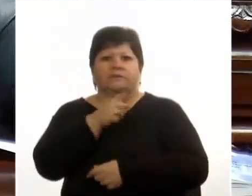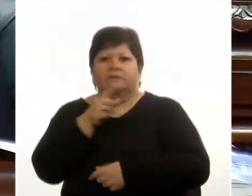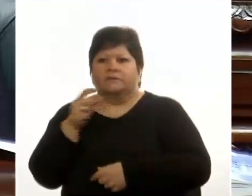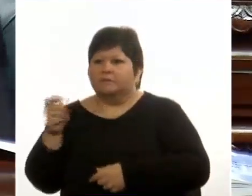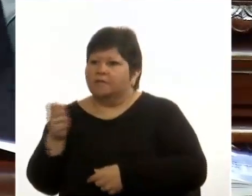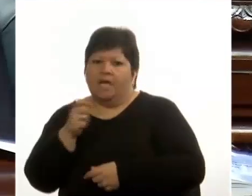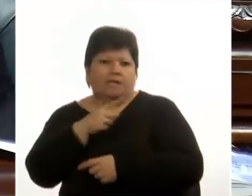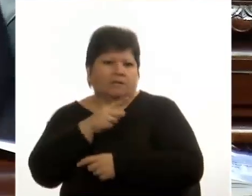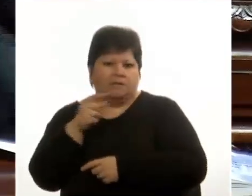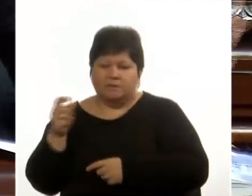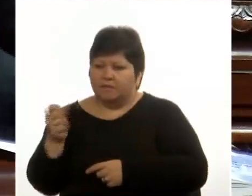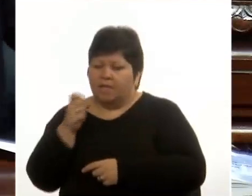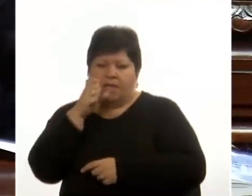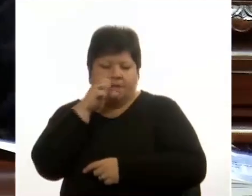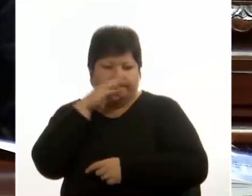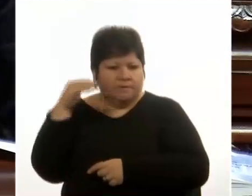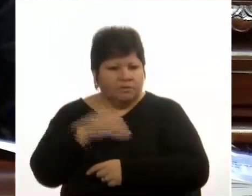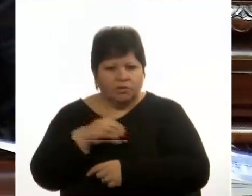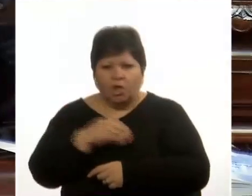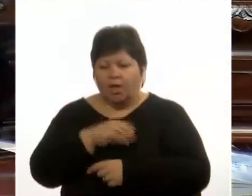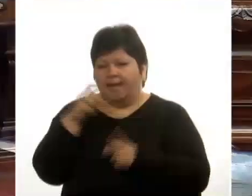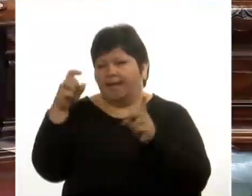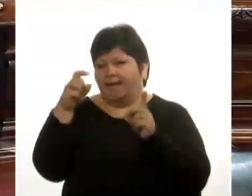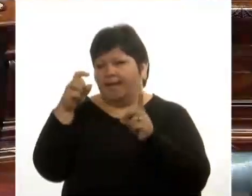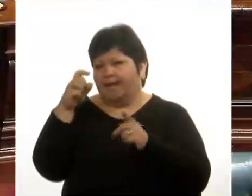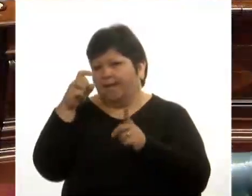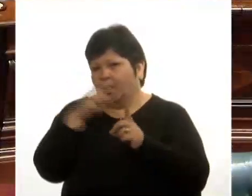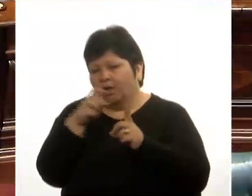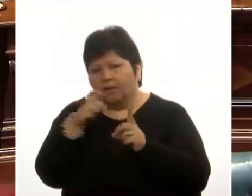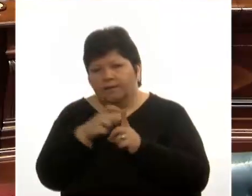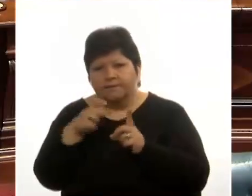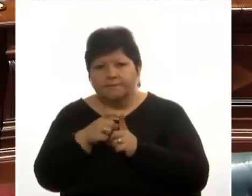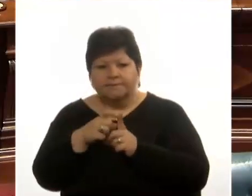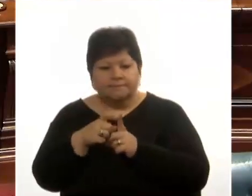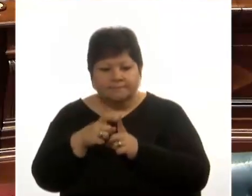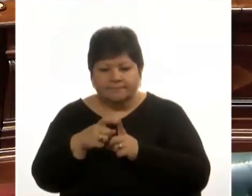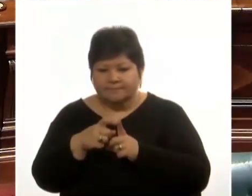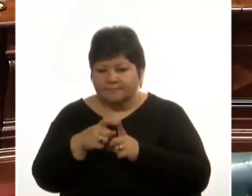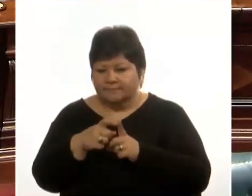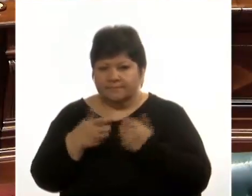de dólares al gobierno central año a año. Acá es donde se paga.